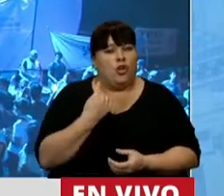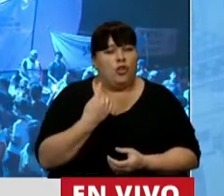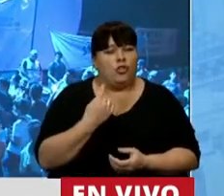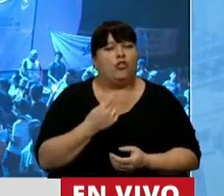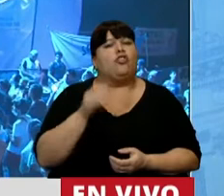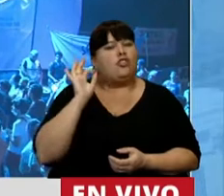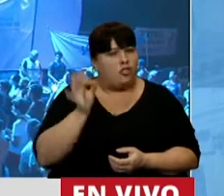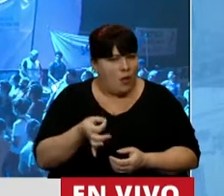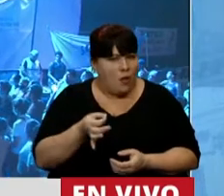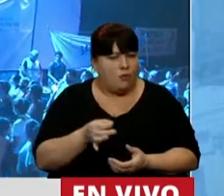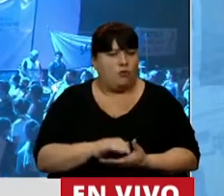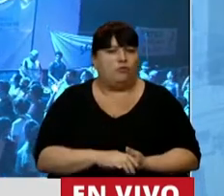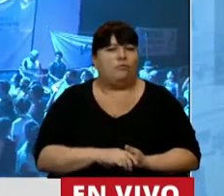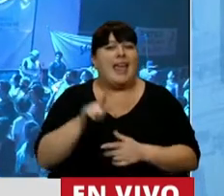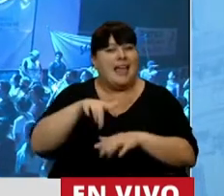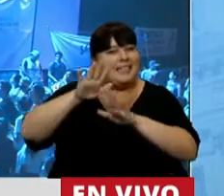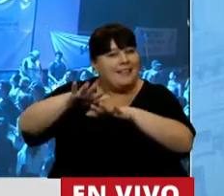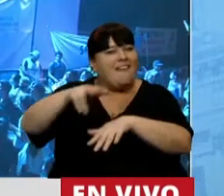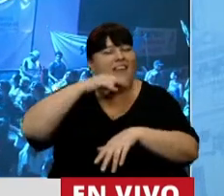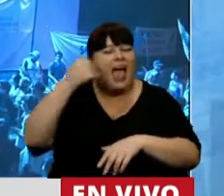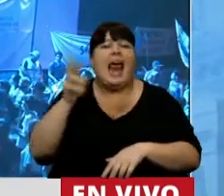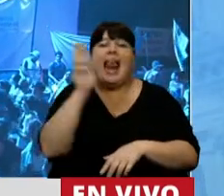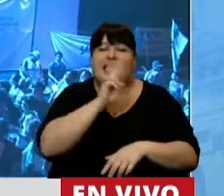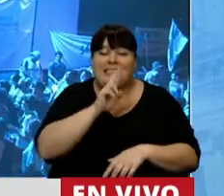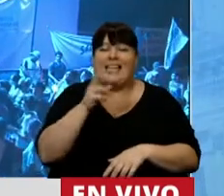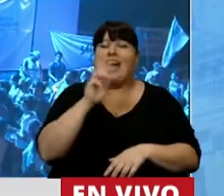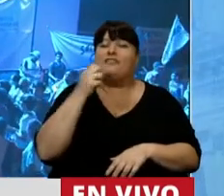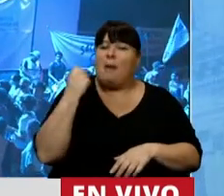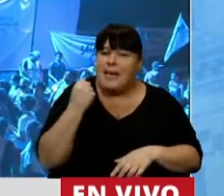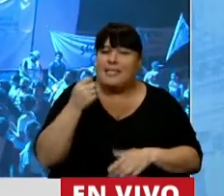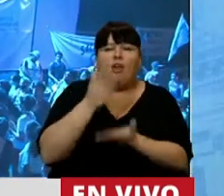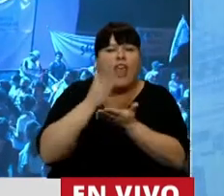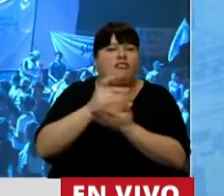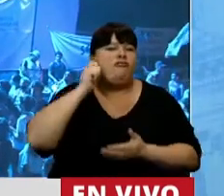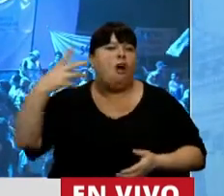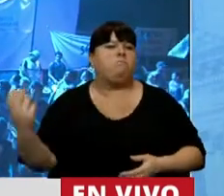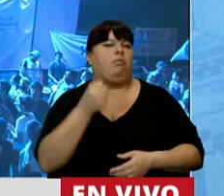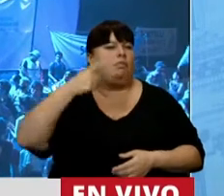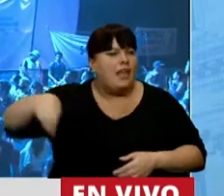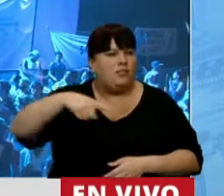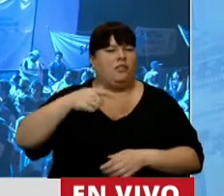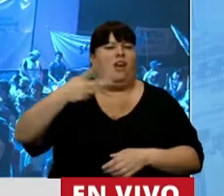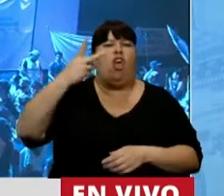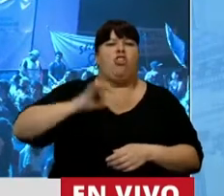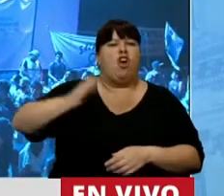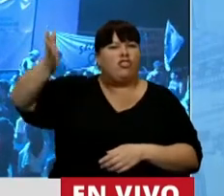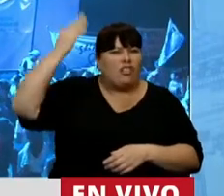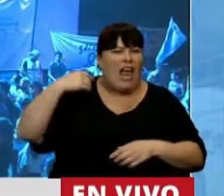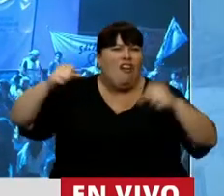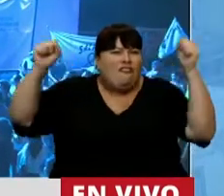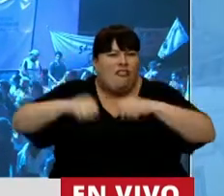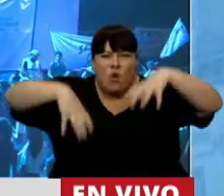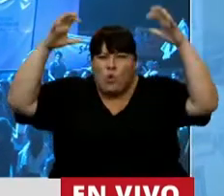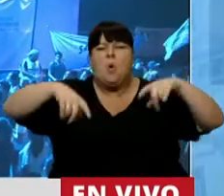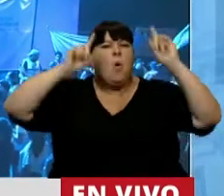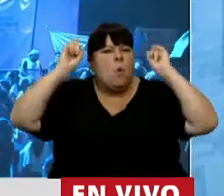Nosotros sabemos que esa marea existe. Las pibas y los feminismos este derecho lo han conquistado. Han estado hace dos años con frío